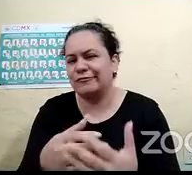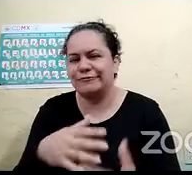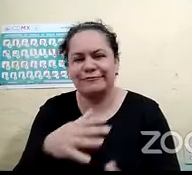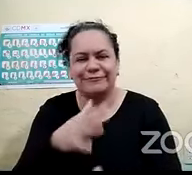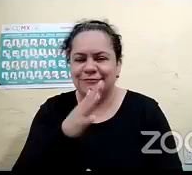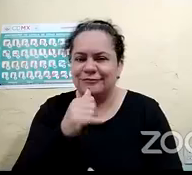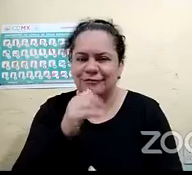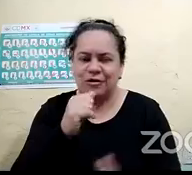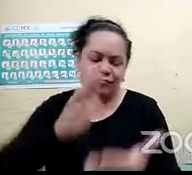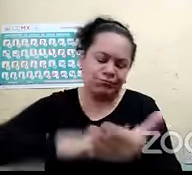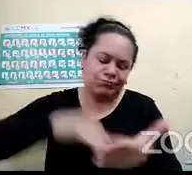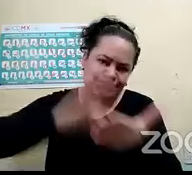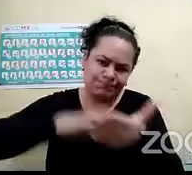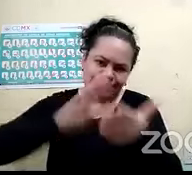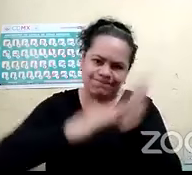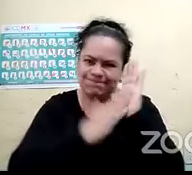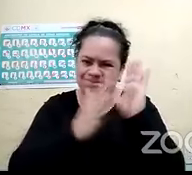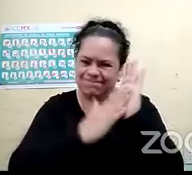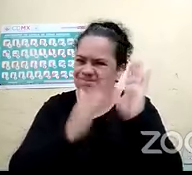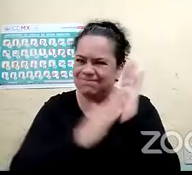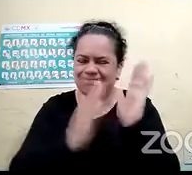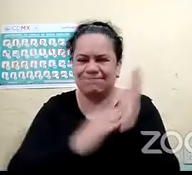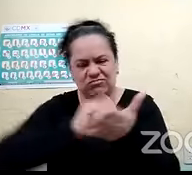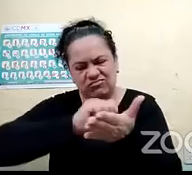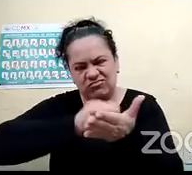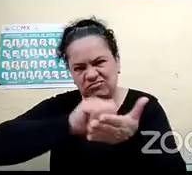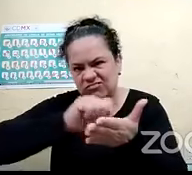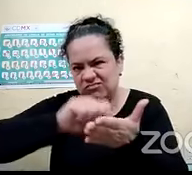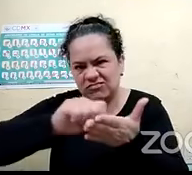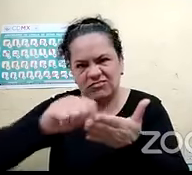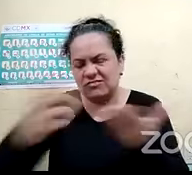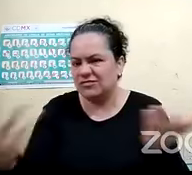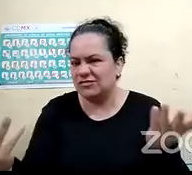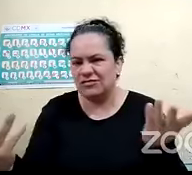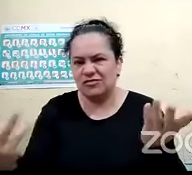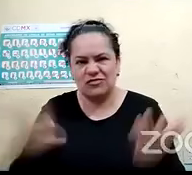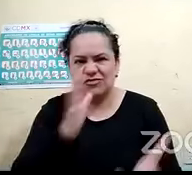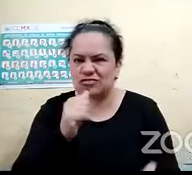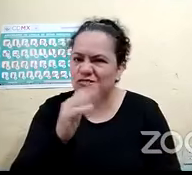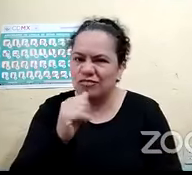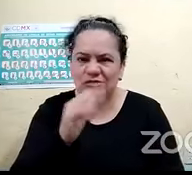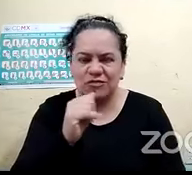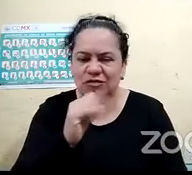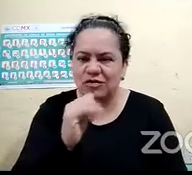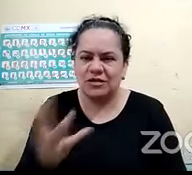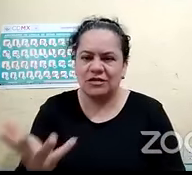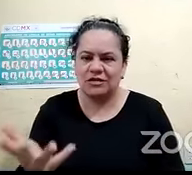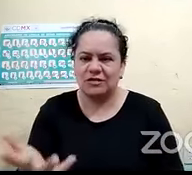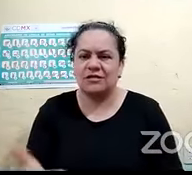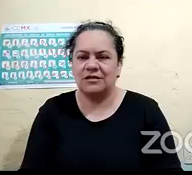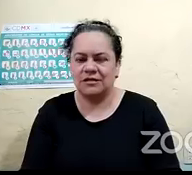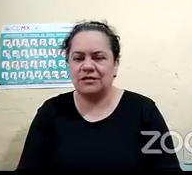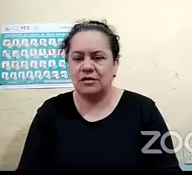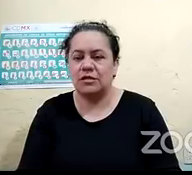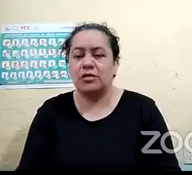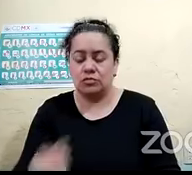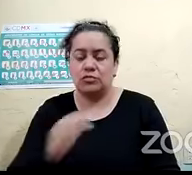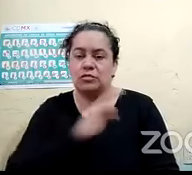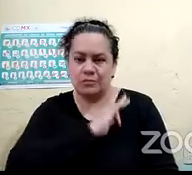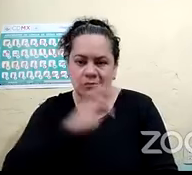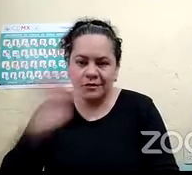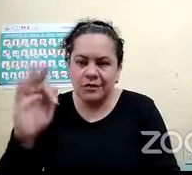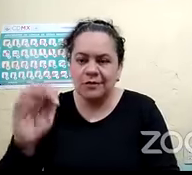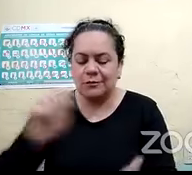siempre con una regleta y un punzón que son los nombres de los instrumentos con los que podemos escribir a mano el braille